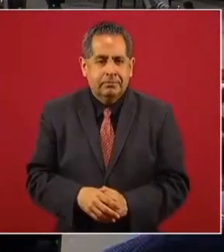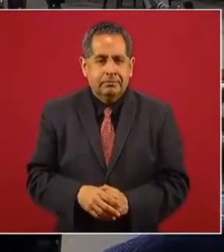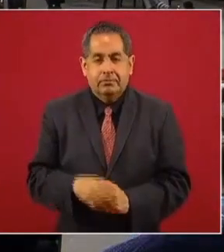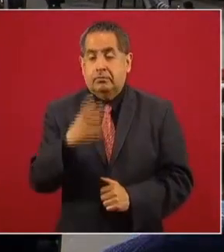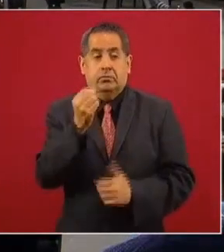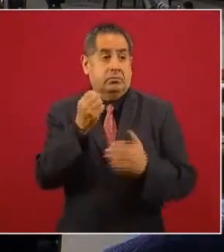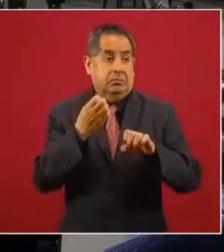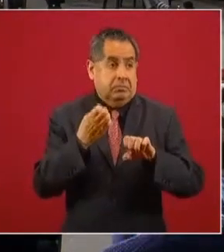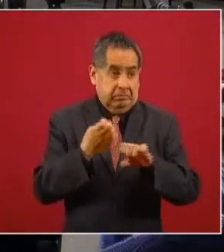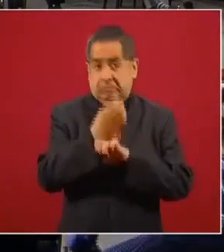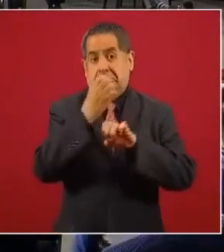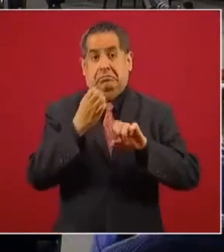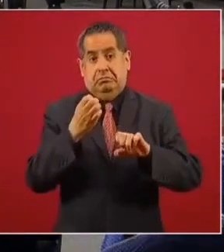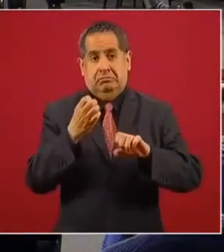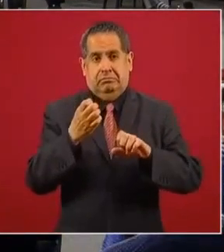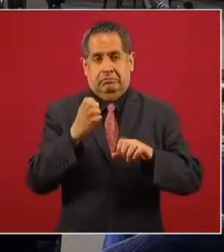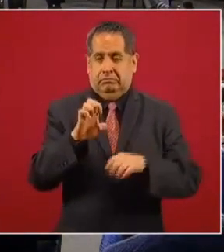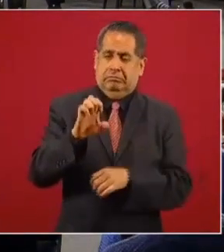nueve estados.